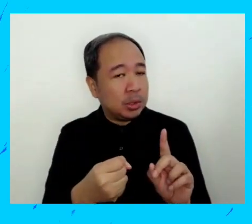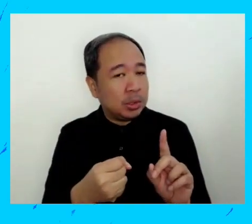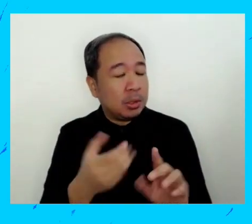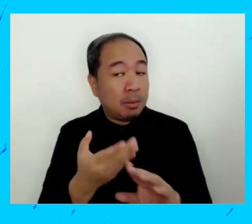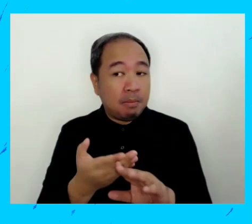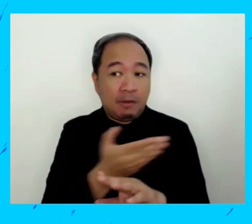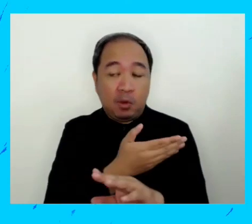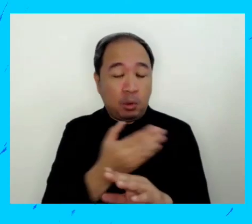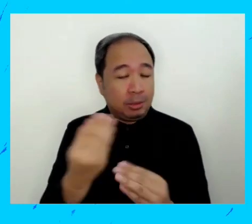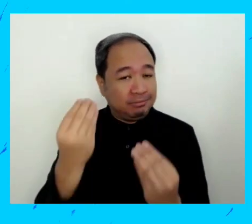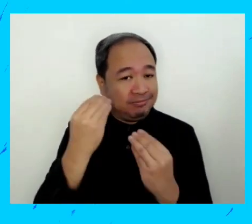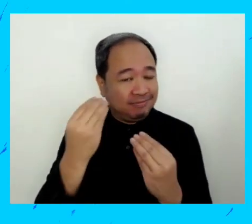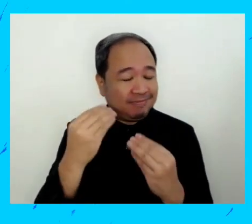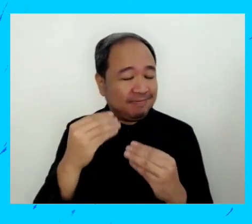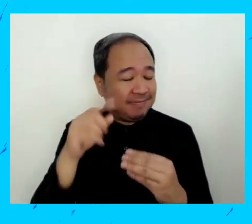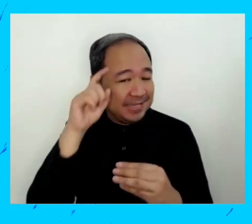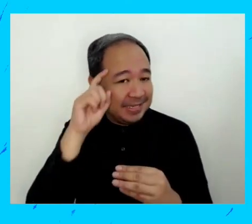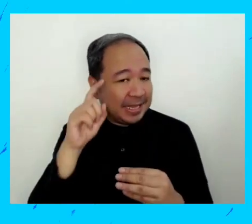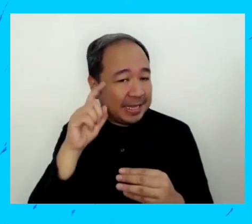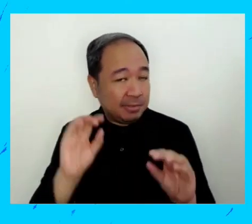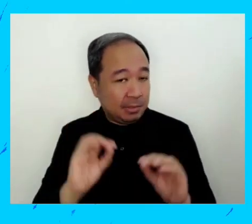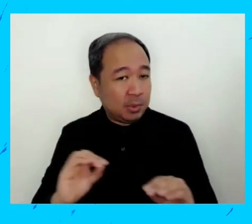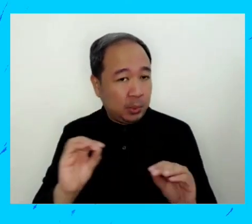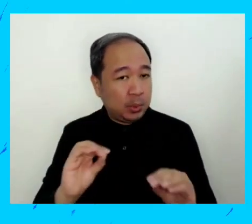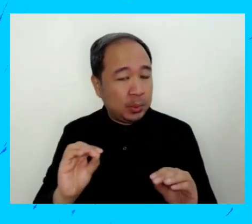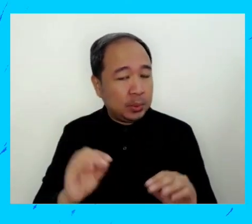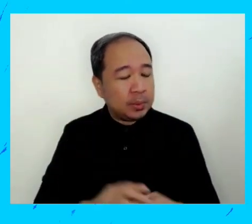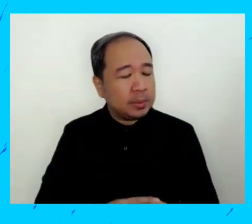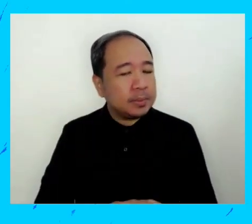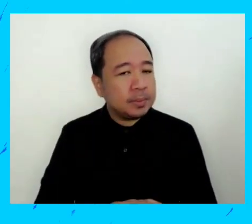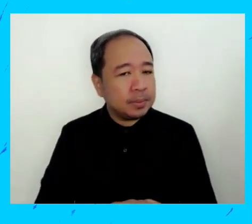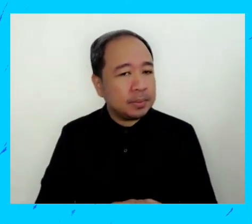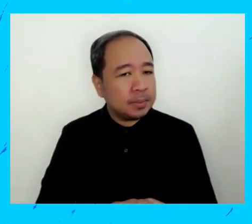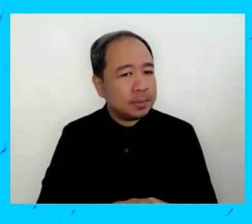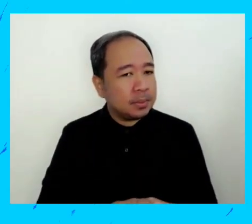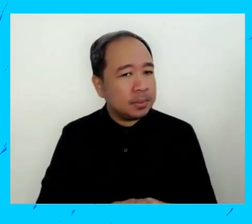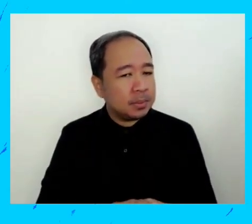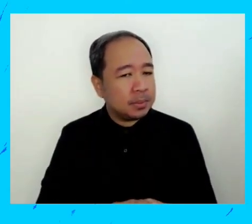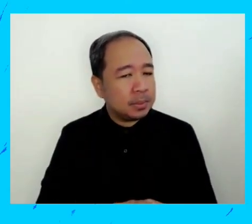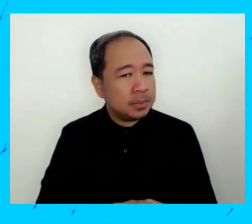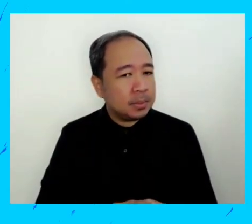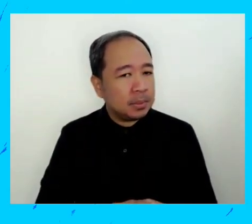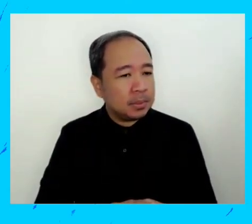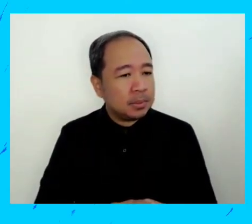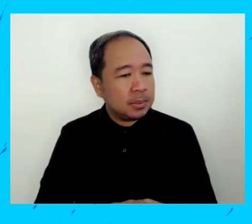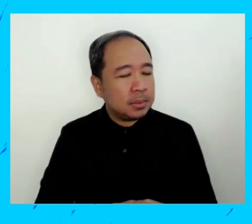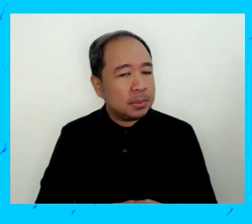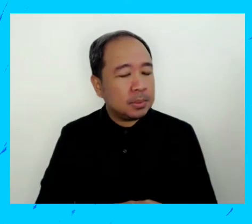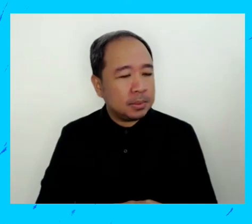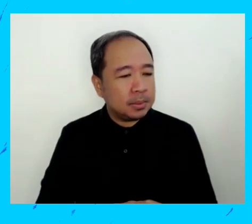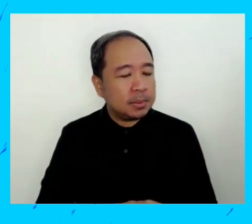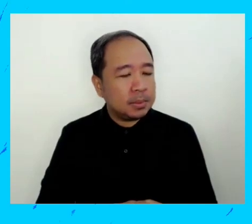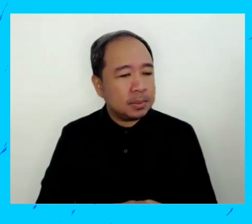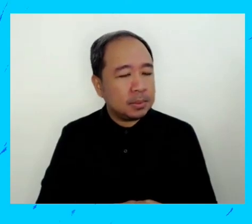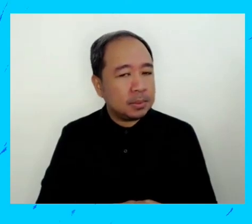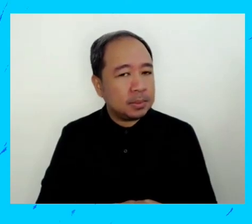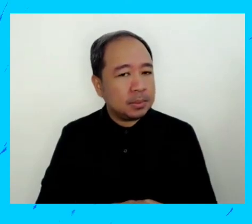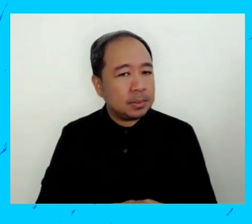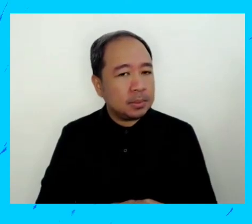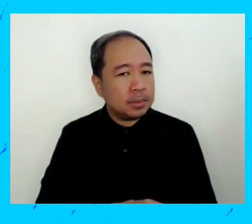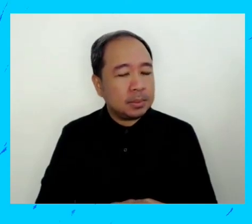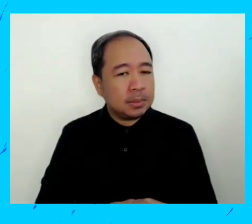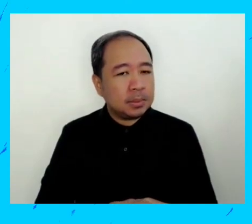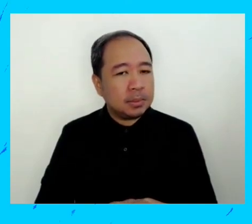sexual anteriormente antes tenían la educación sexual en las escuelas pero sin embargo